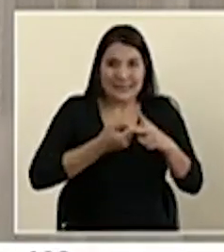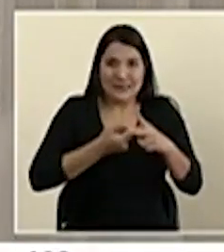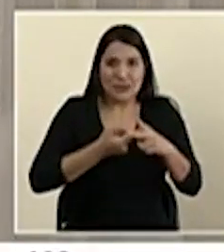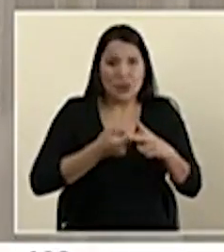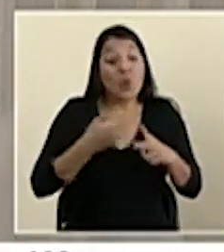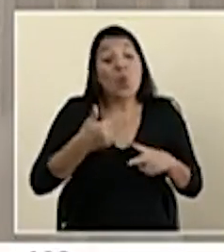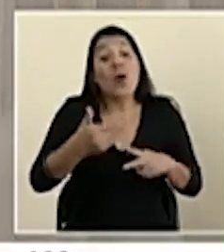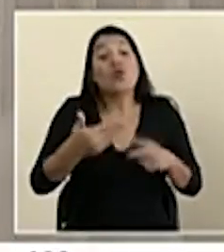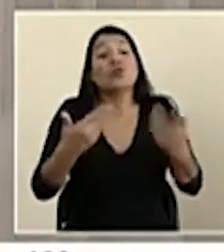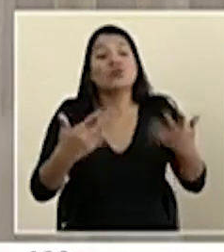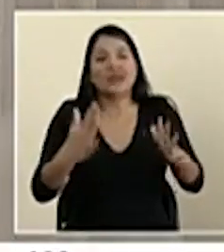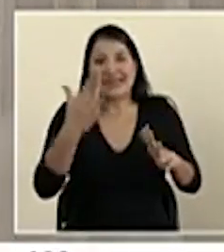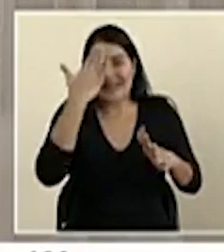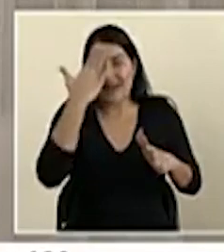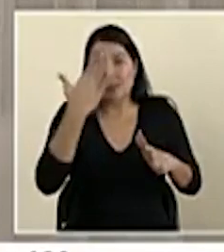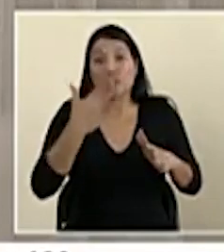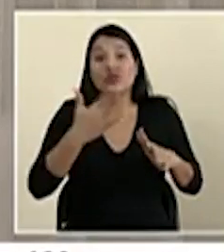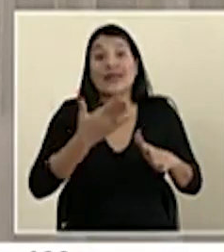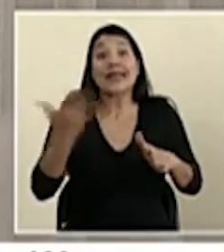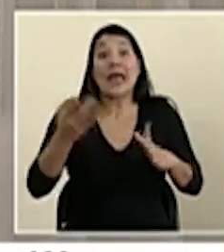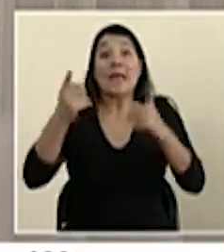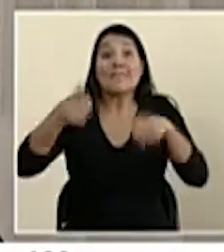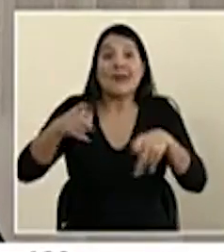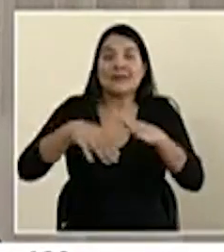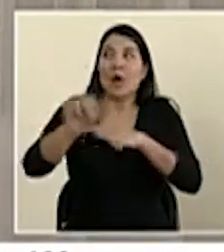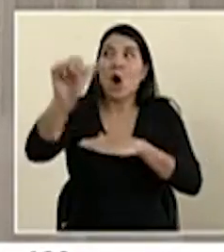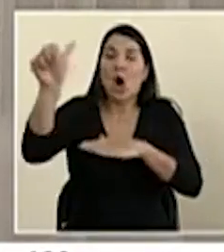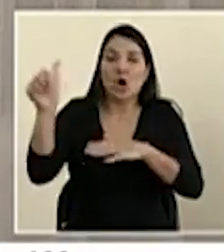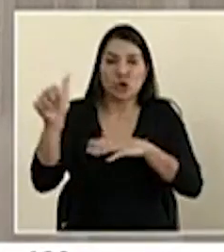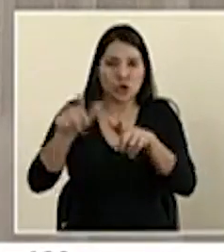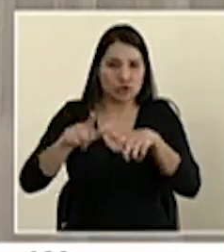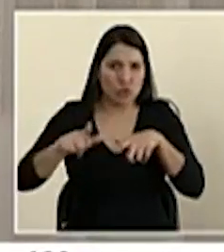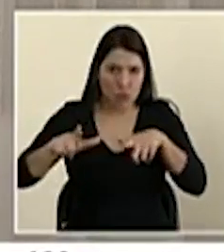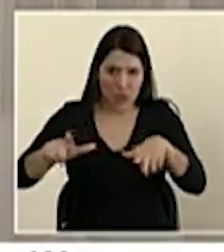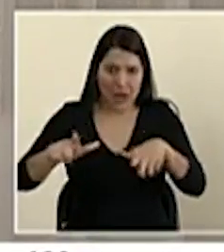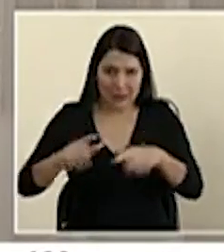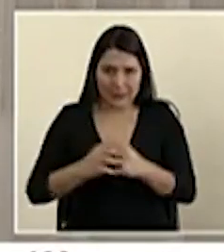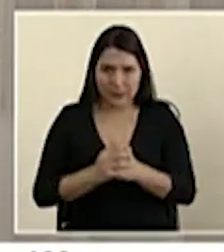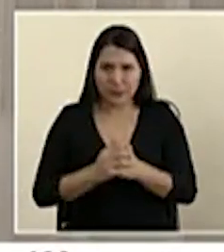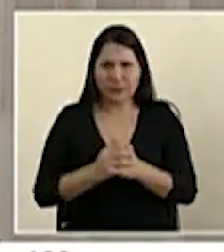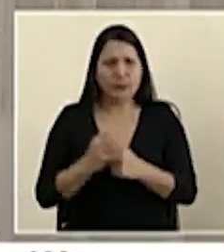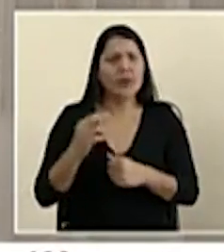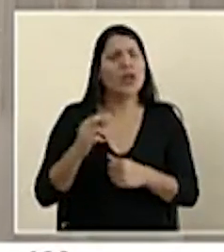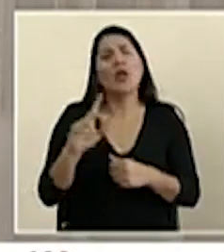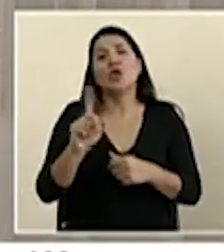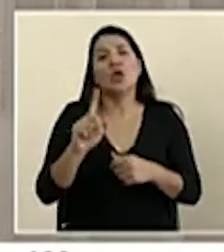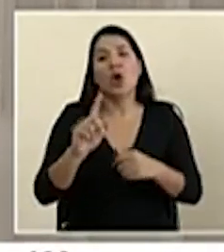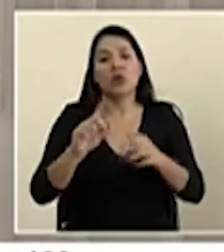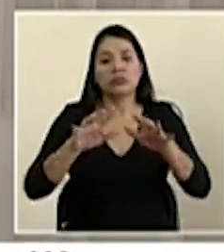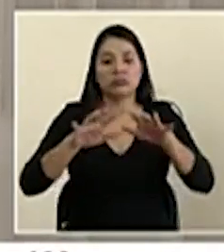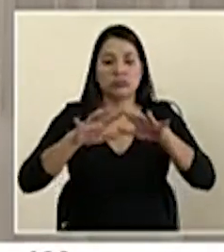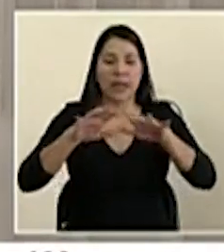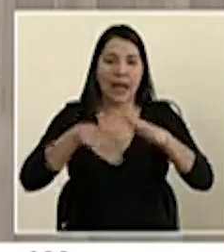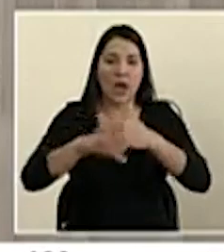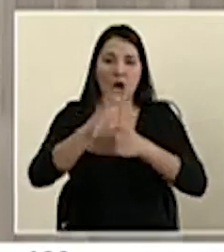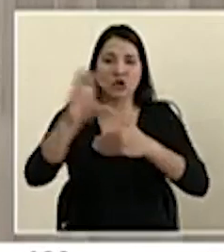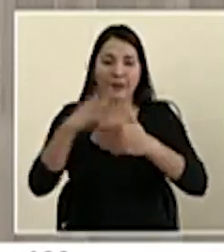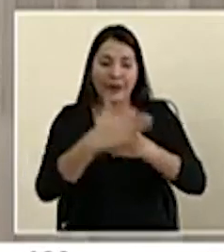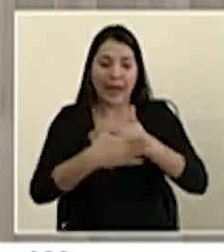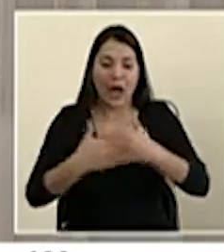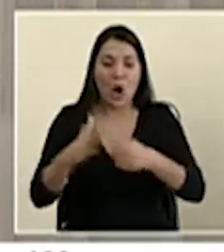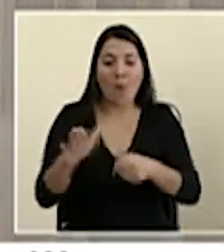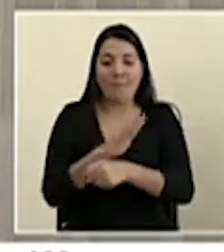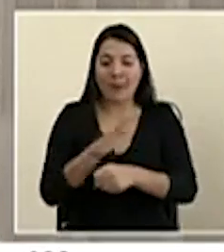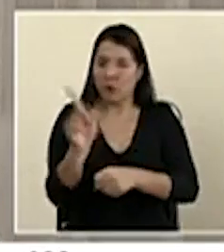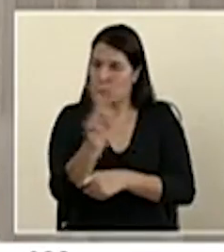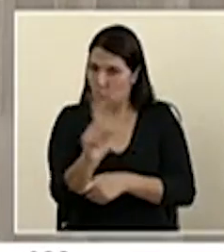es lo que está ocurriendo en diferentes lugares, no es que se va a hacer con base de toda la población, pero se seleccionan lugares estratégicos y se ve cómo está en